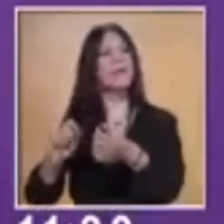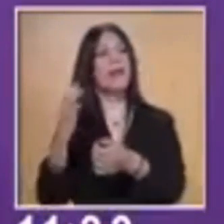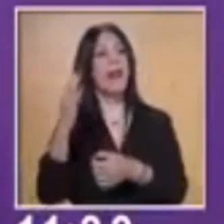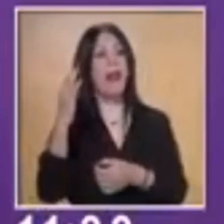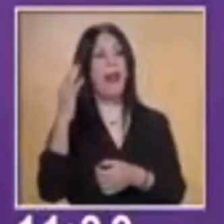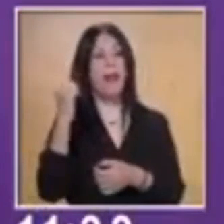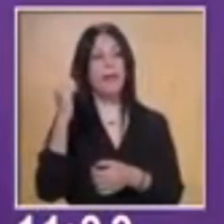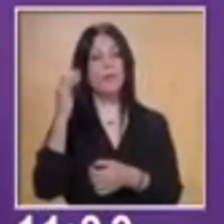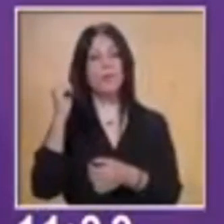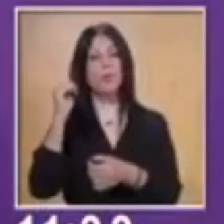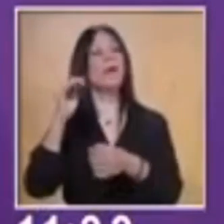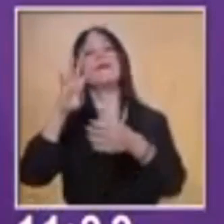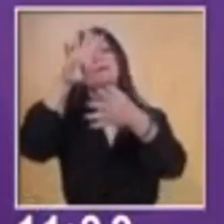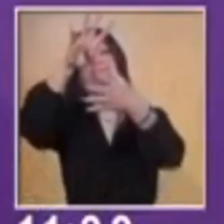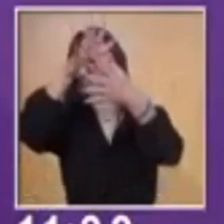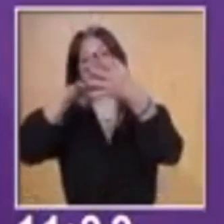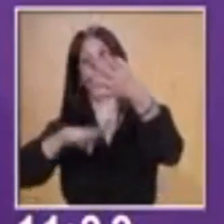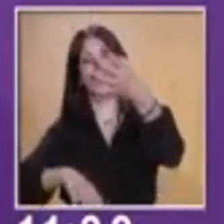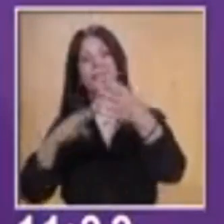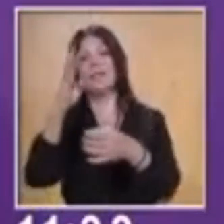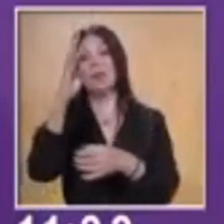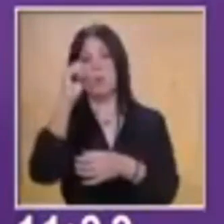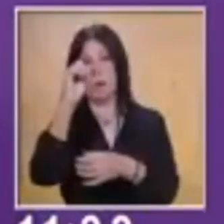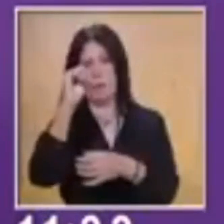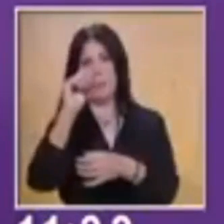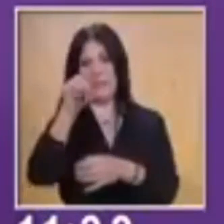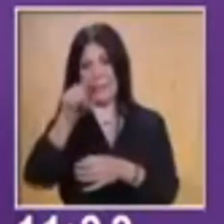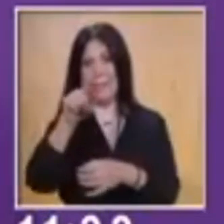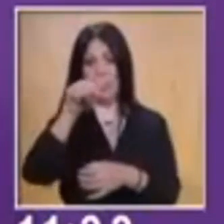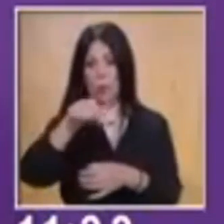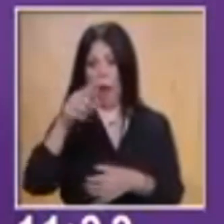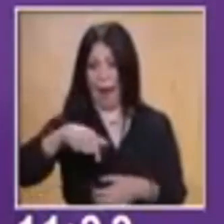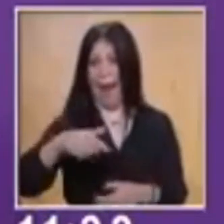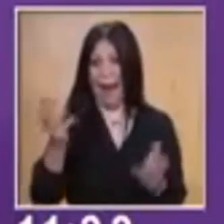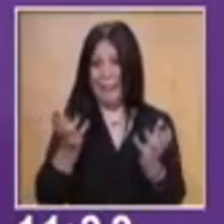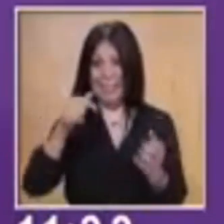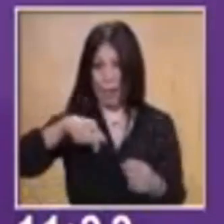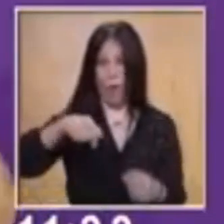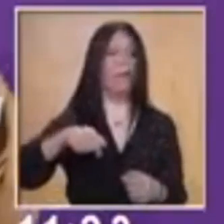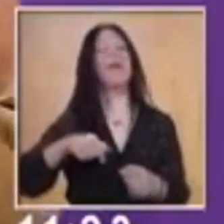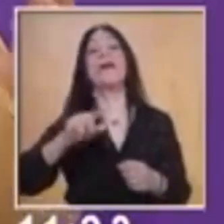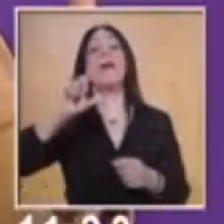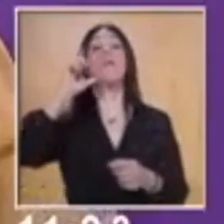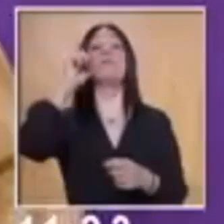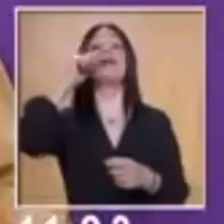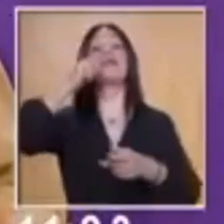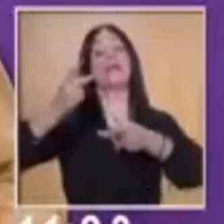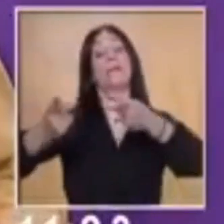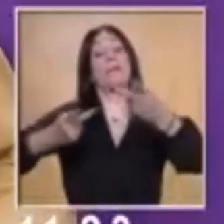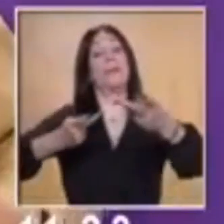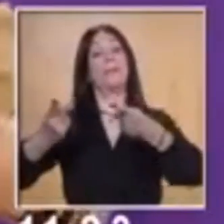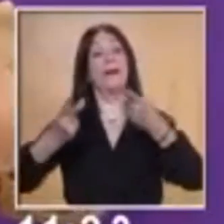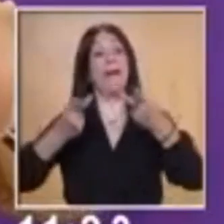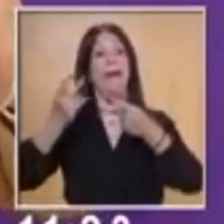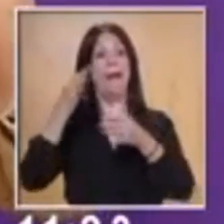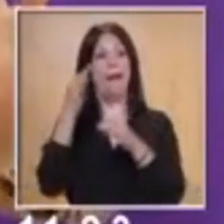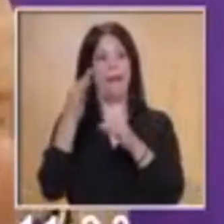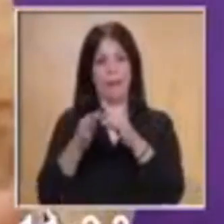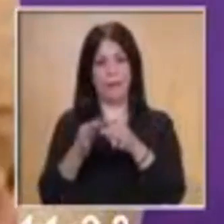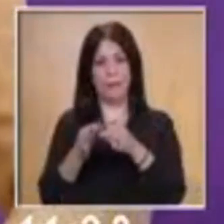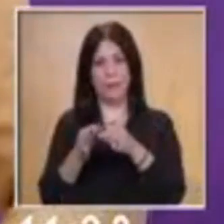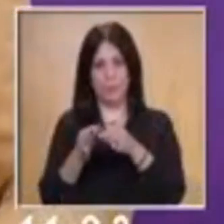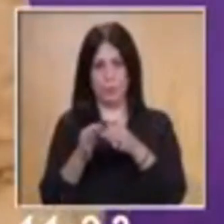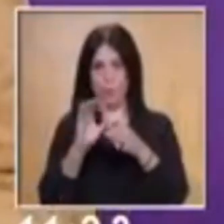en la clase de español de la maestra Keila. Muy bien. Espero que les haya gustado la clase. Este un